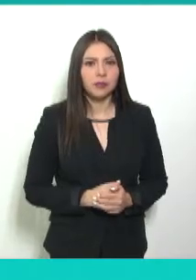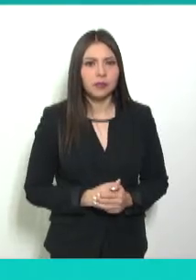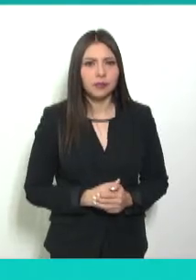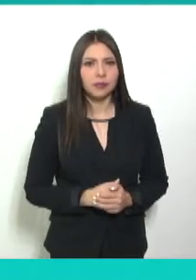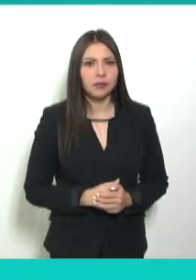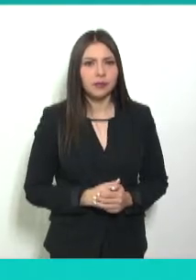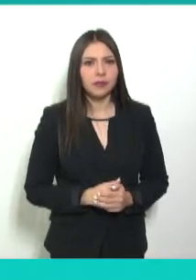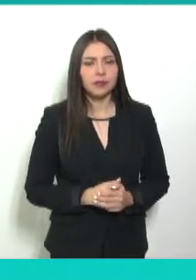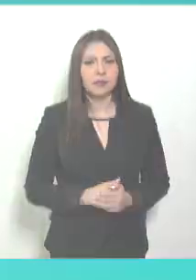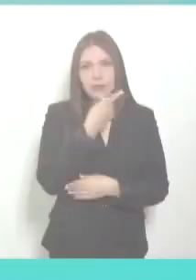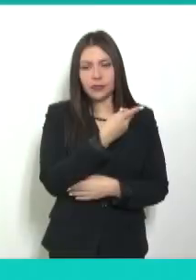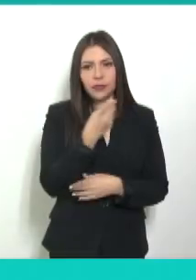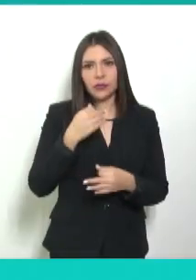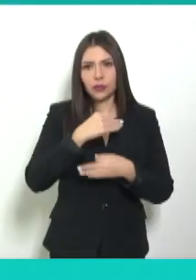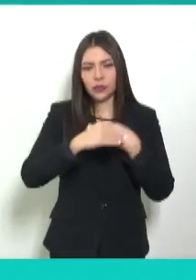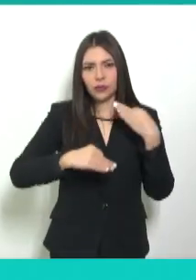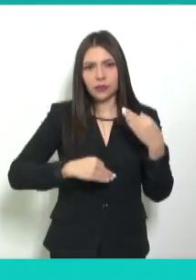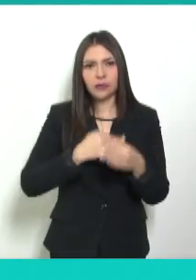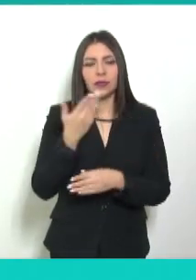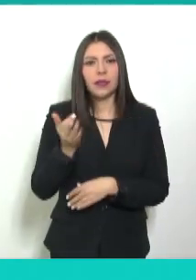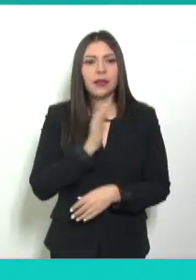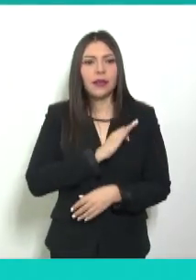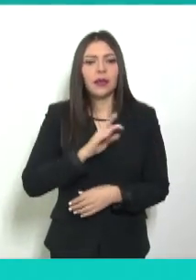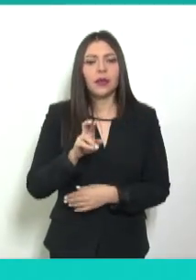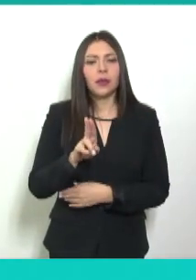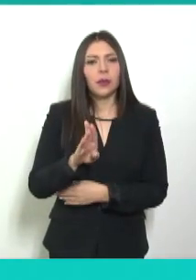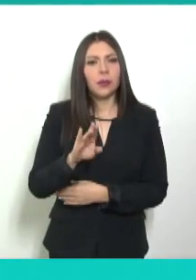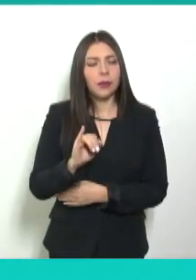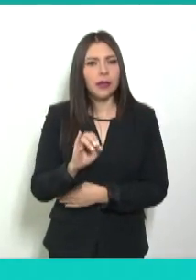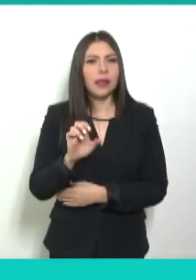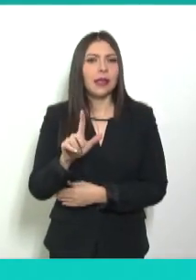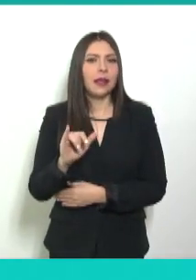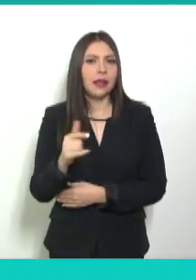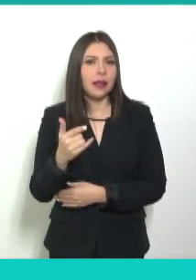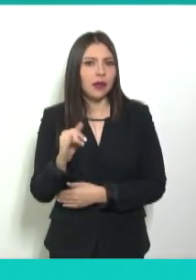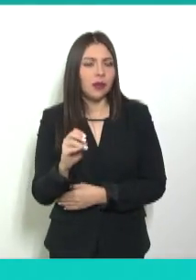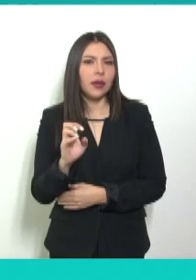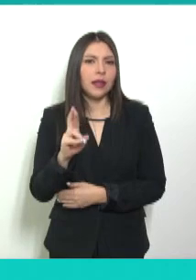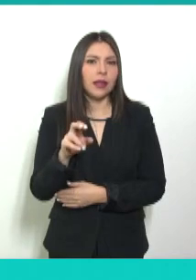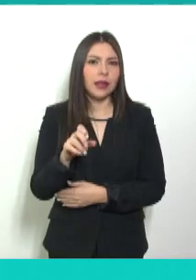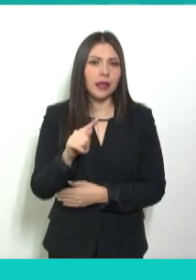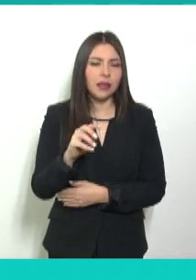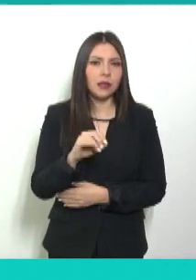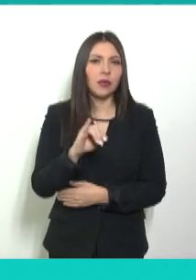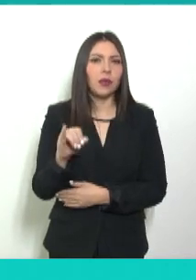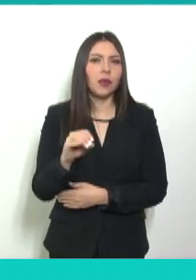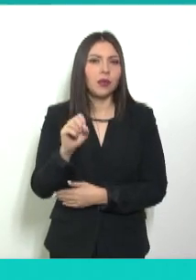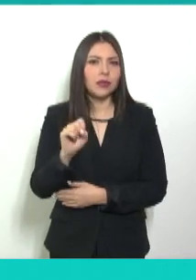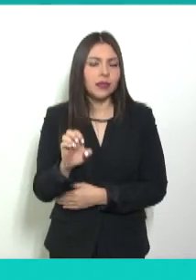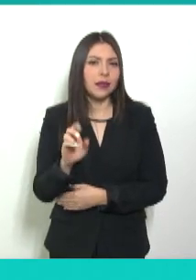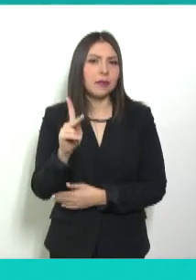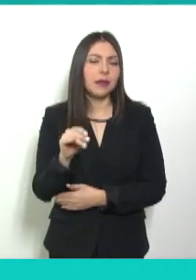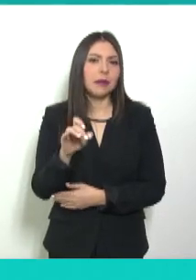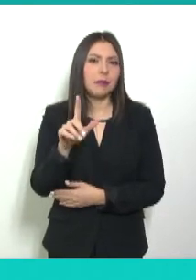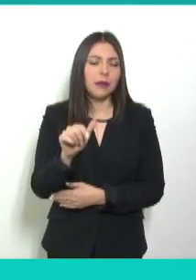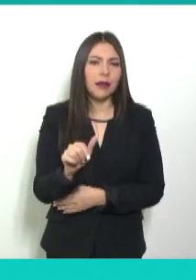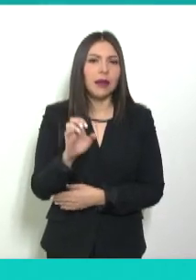es la protección de la privacidad. Rubí, Eligio, Ernesto, José Antonio, Pamela, Emanuel,